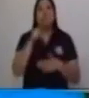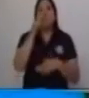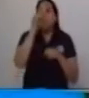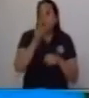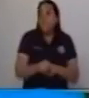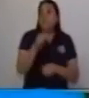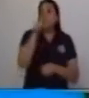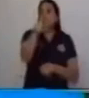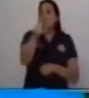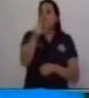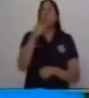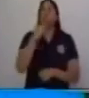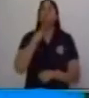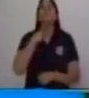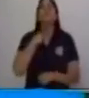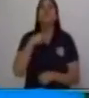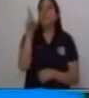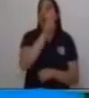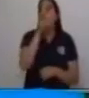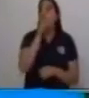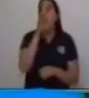veamos otro ejemplo